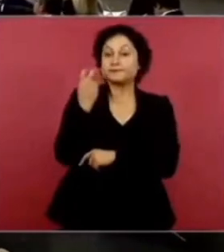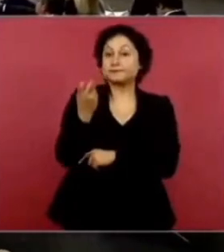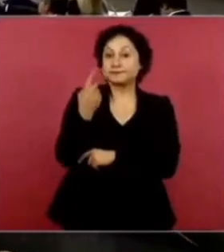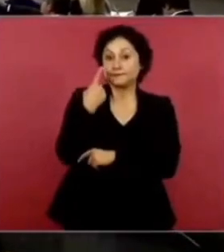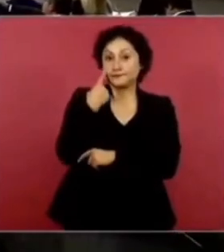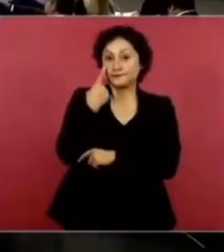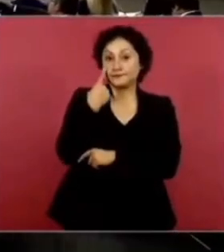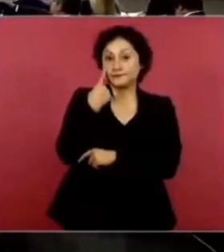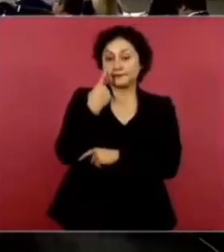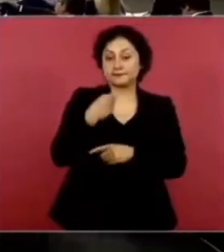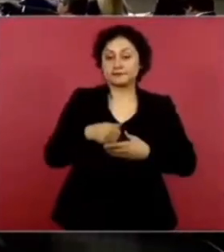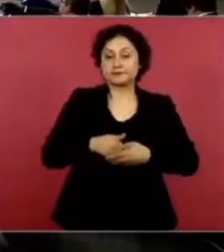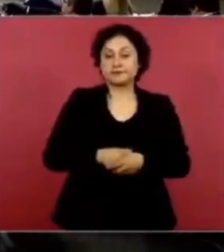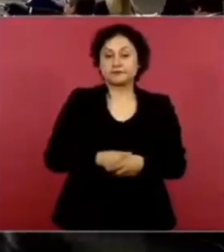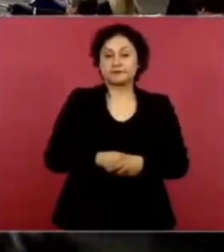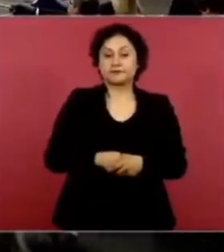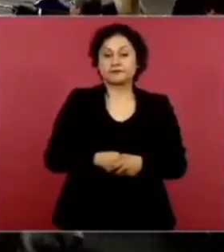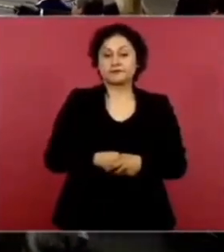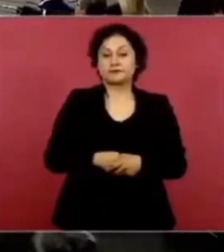Llegué a San Juan Cruz.